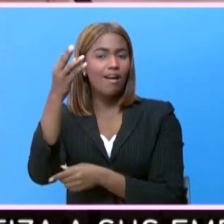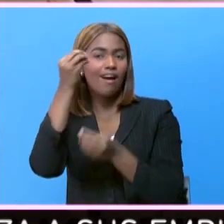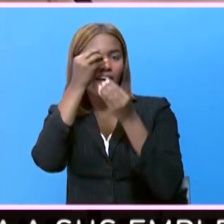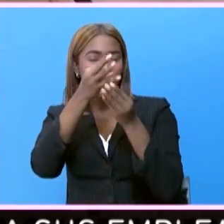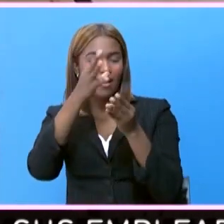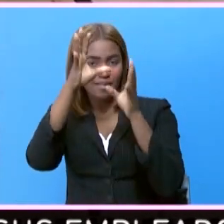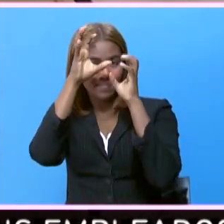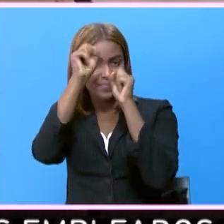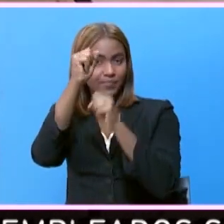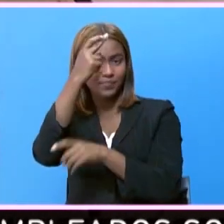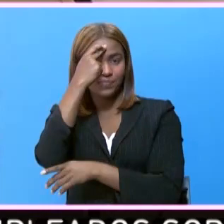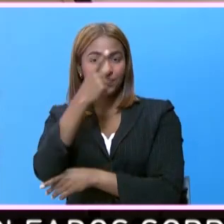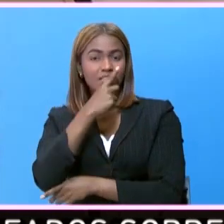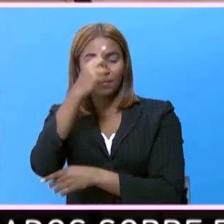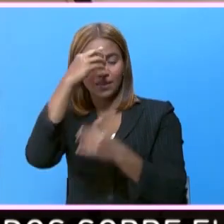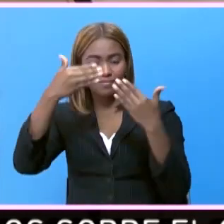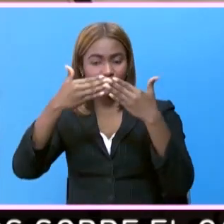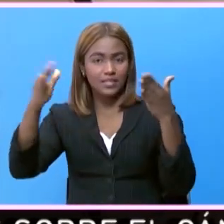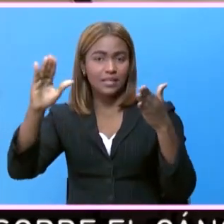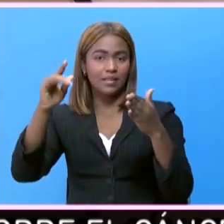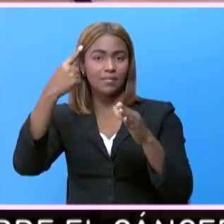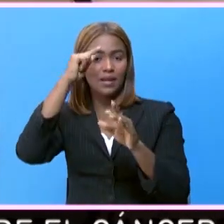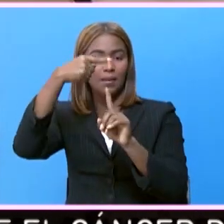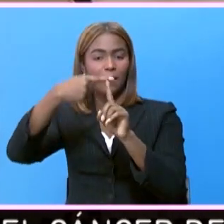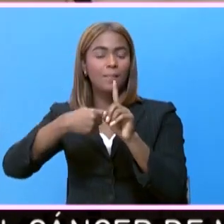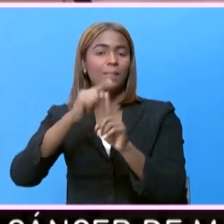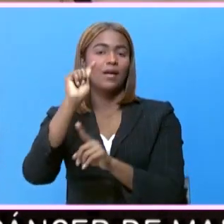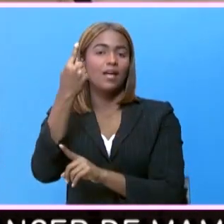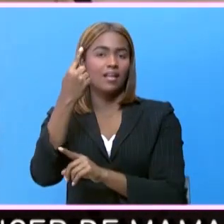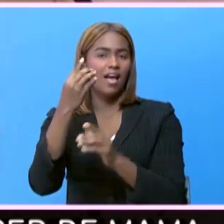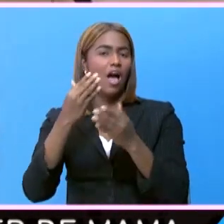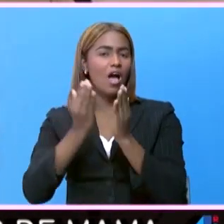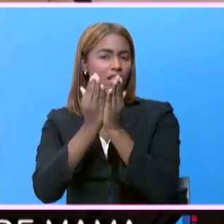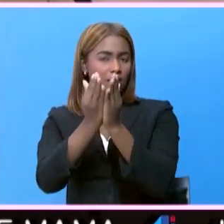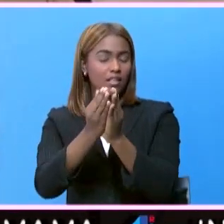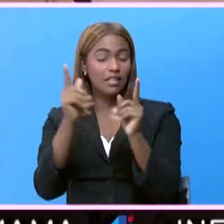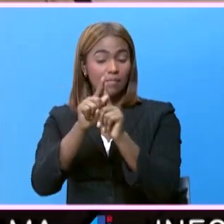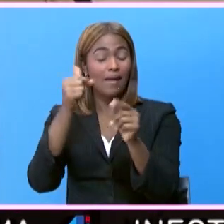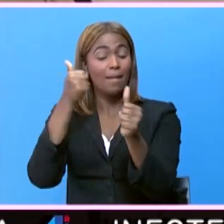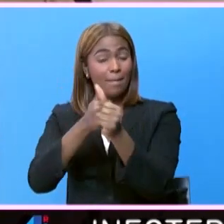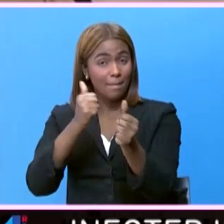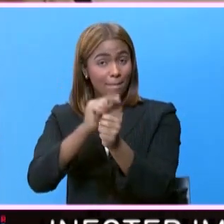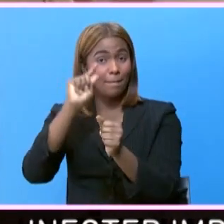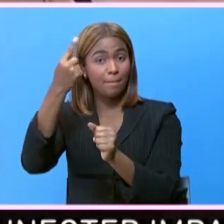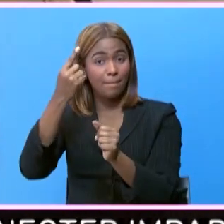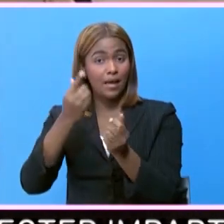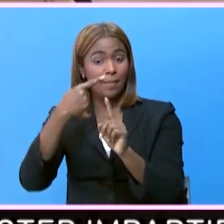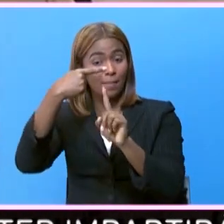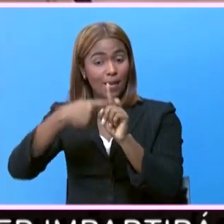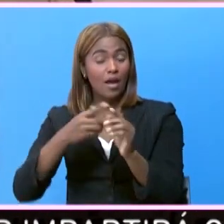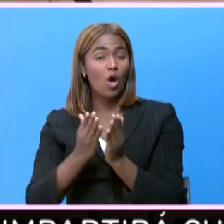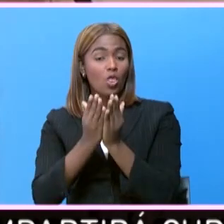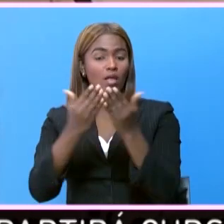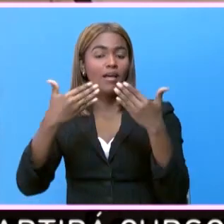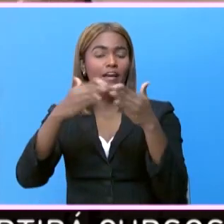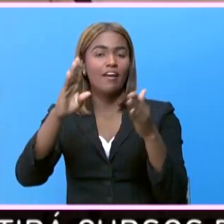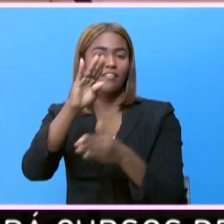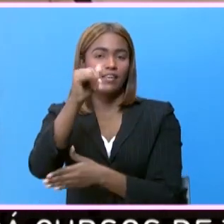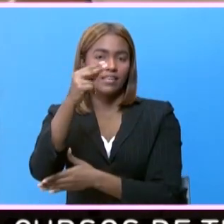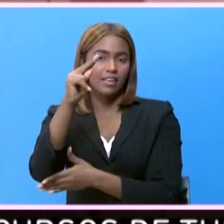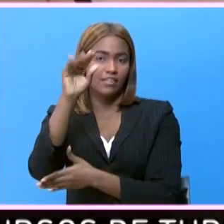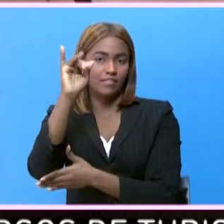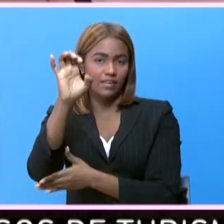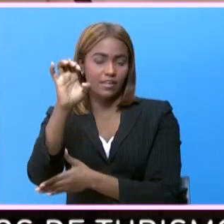de la República de de la República Dominicana, que El día